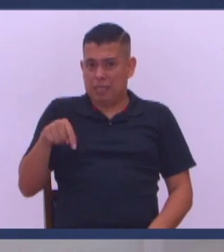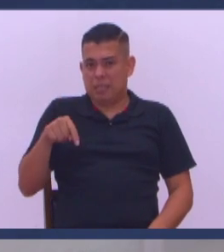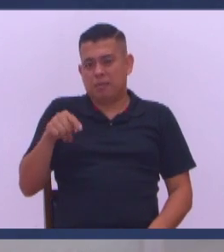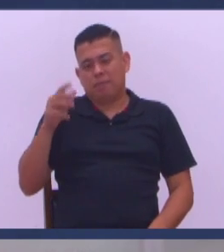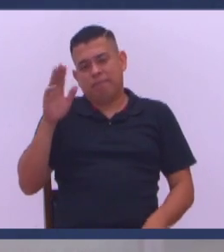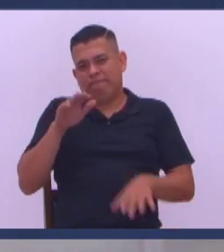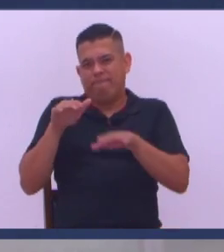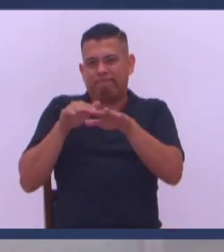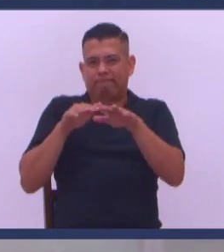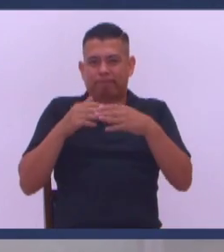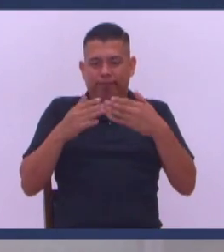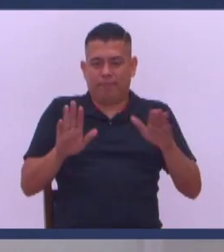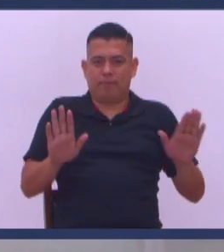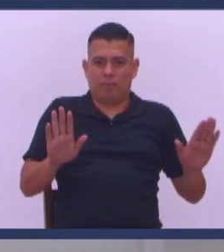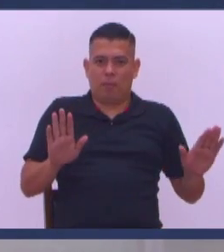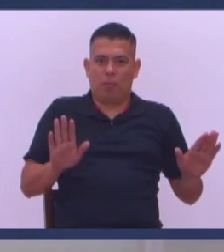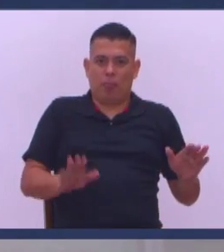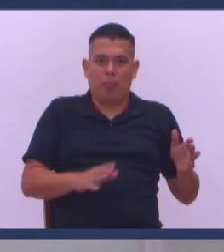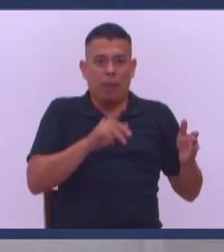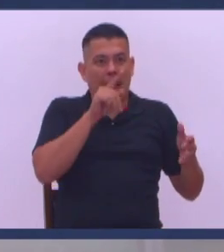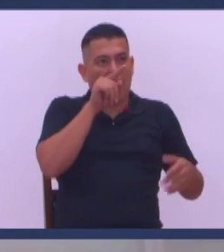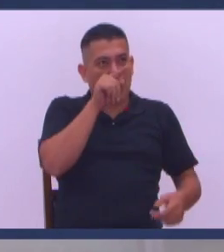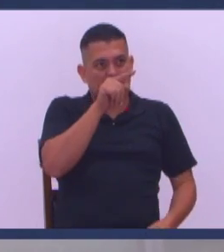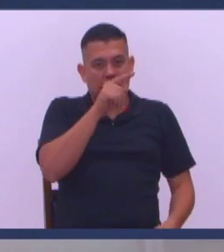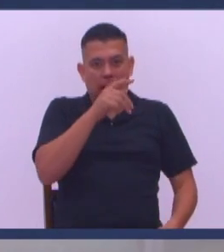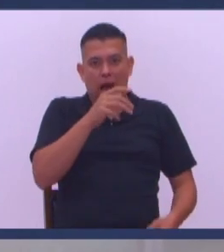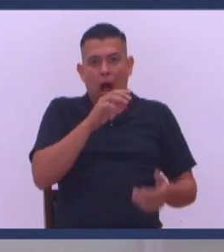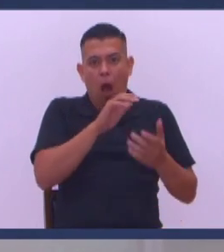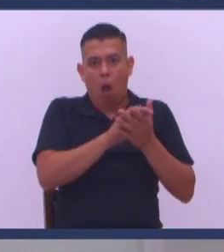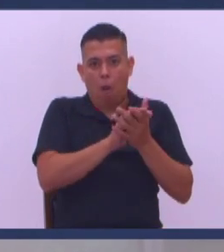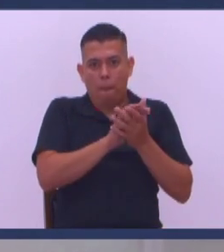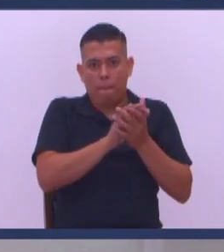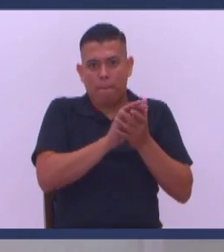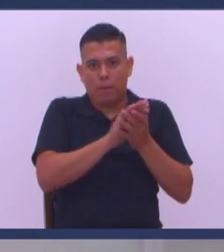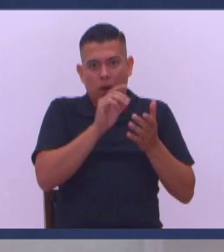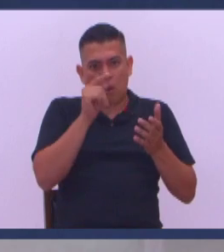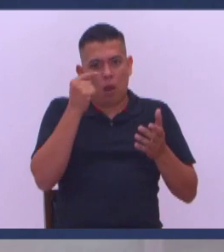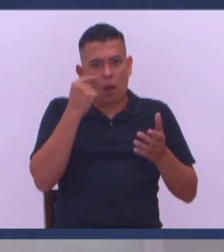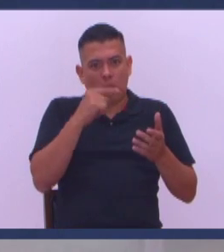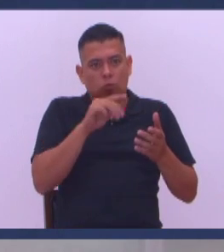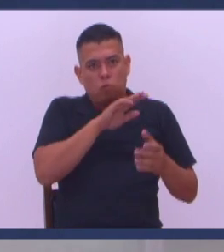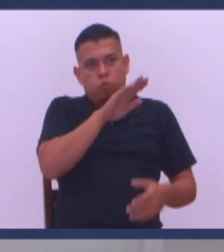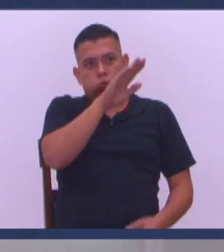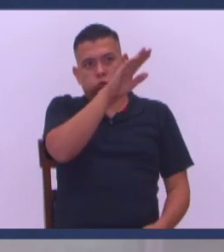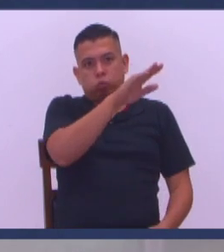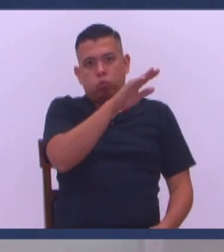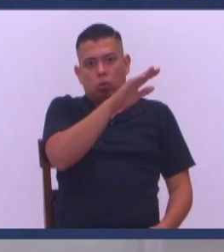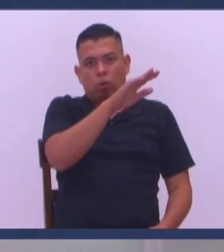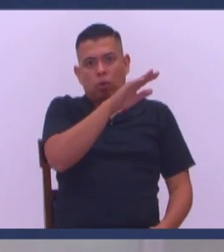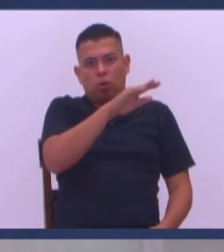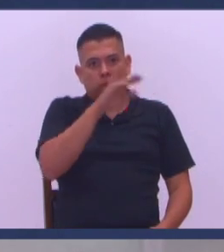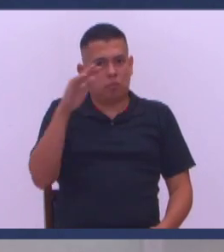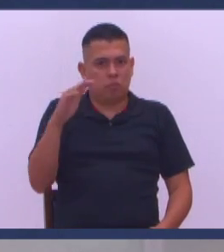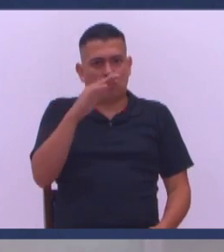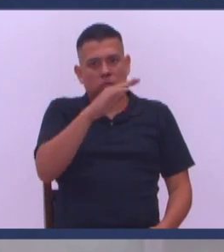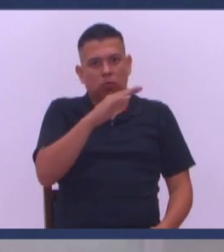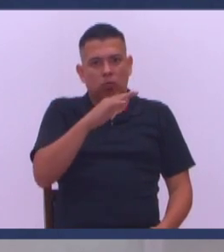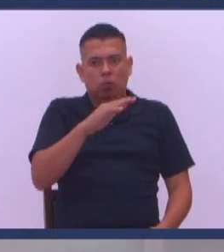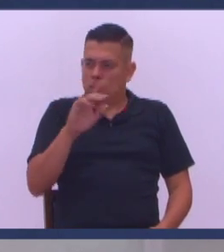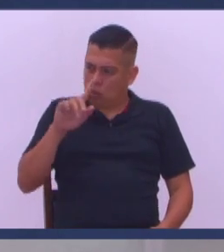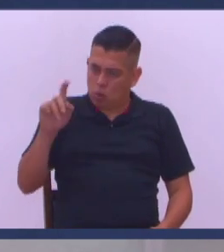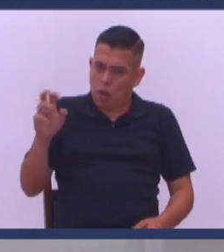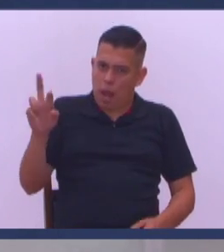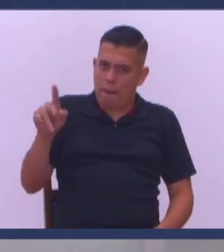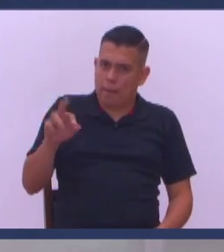Que con su esposa Están pero Están animadísimos Cualquier programa Que sale para ahí Ellos se quieren ir Ellos se quieren ir Y digo mira